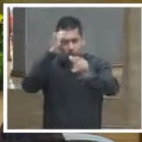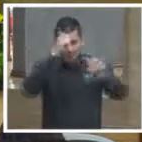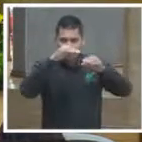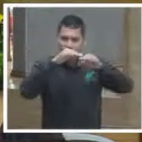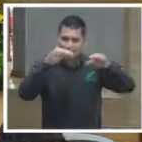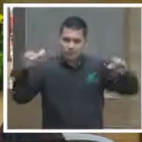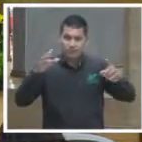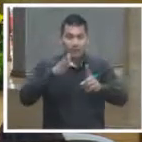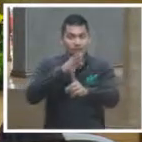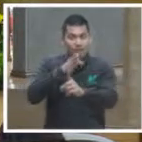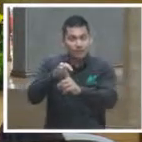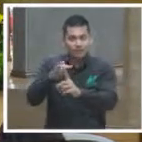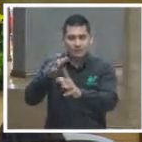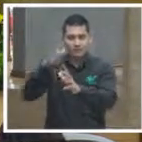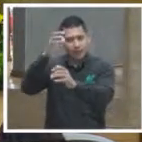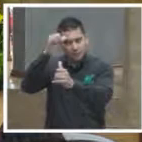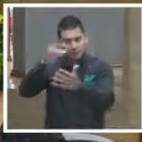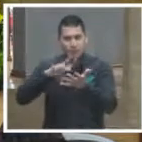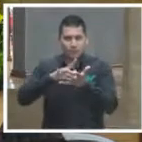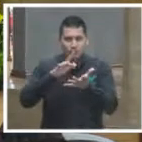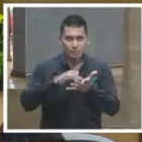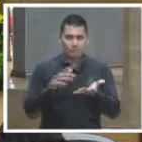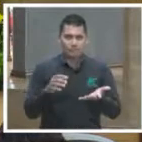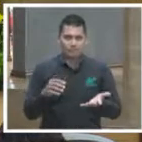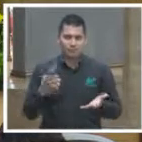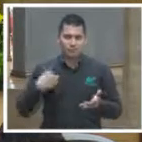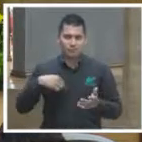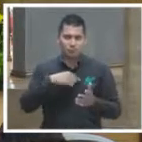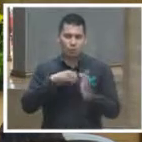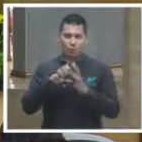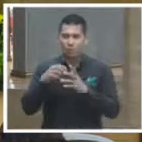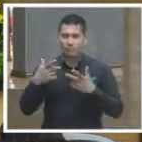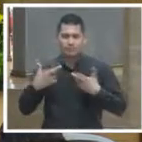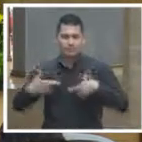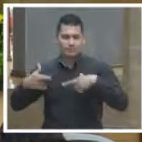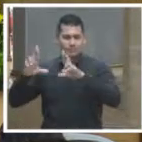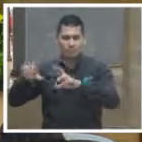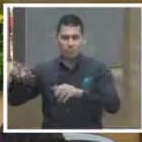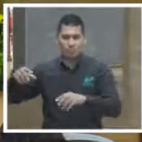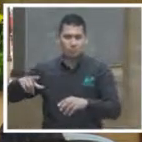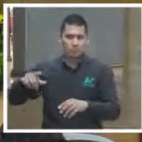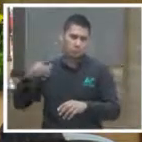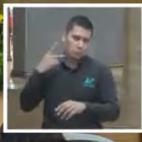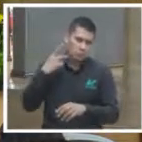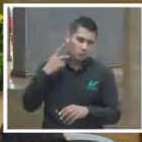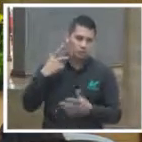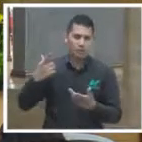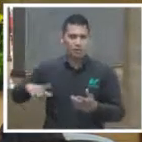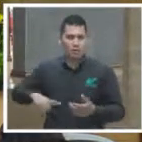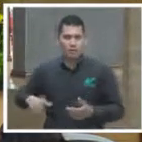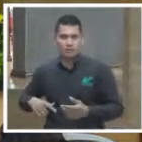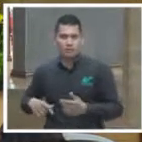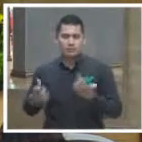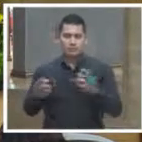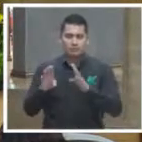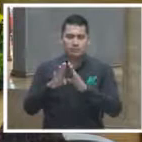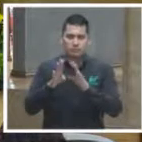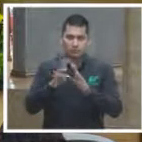que es con digamos nuestros modelos de representación política que también están cuestionados